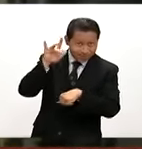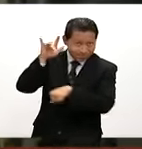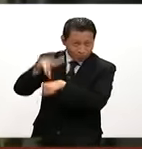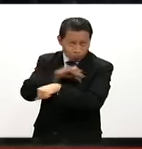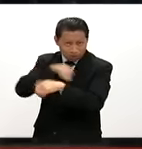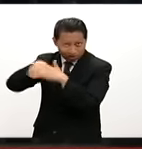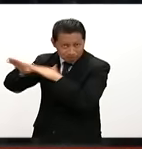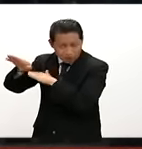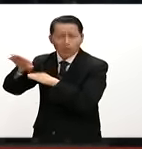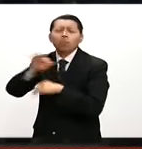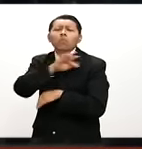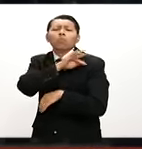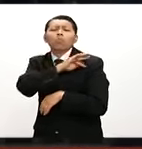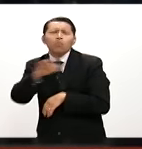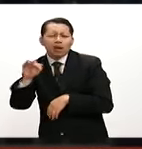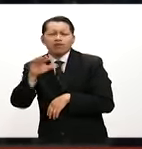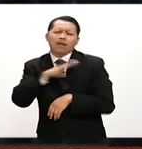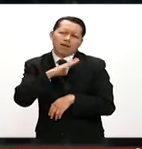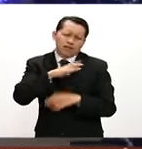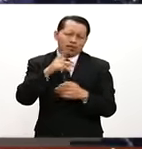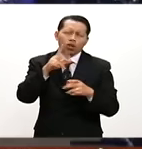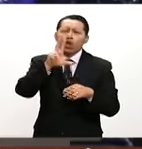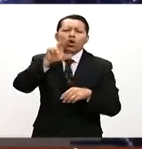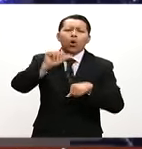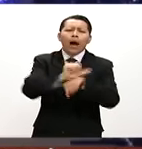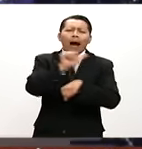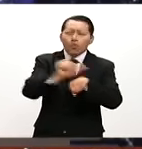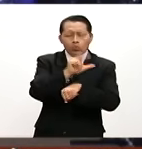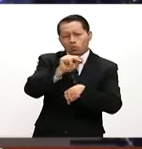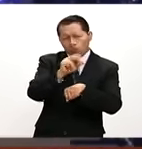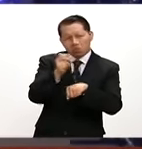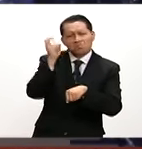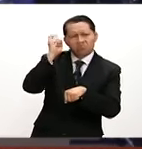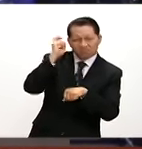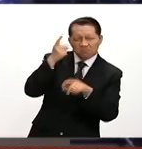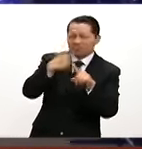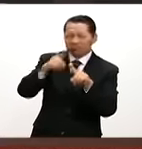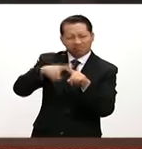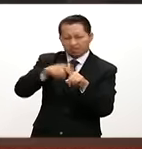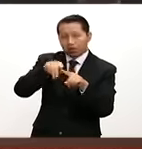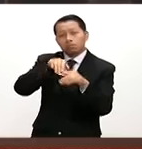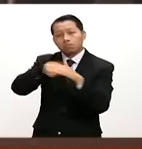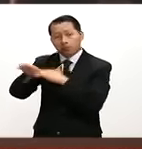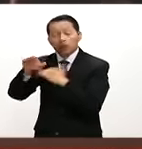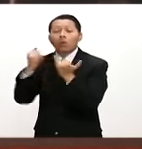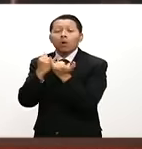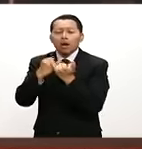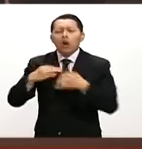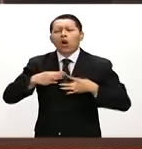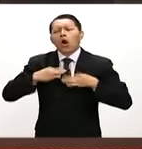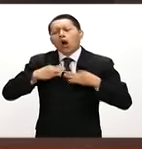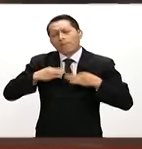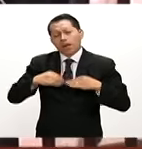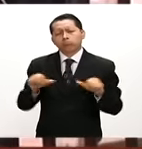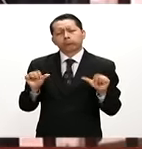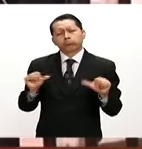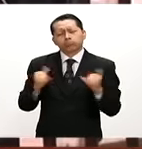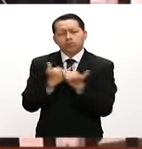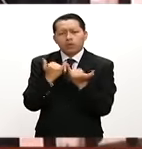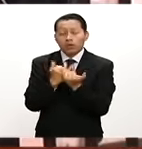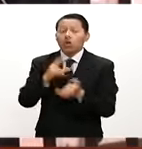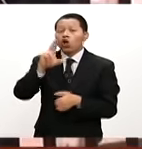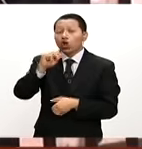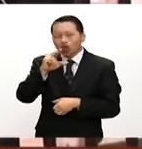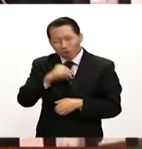transporte público, vestir zapatos y ropa cómoda, así como no llevar sombrillas, botellas de